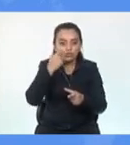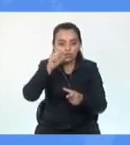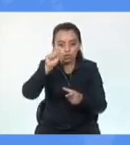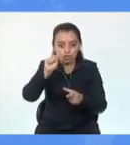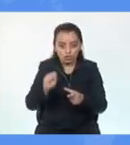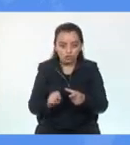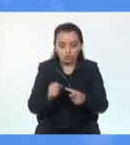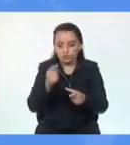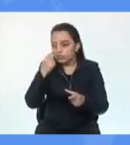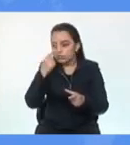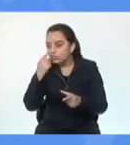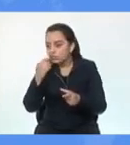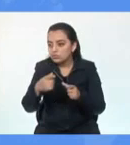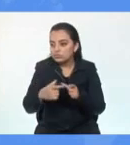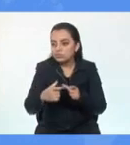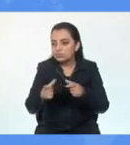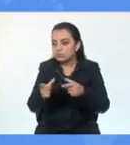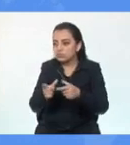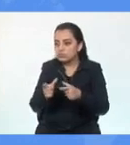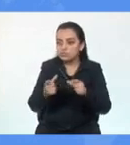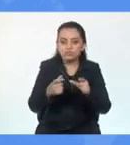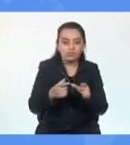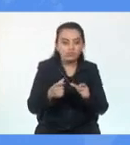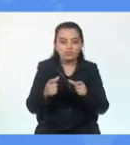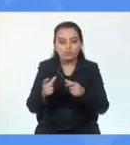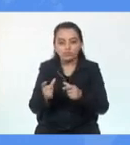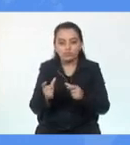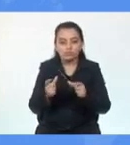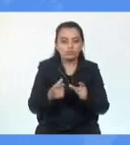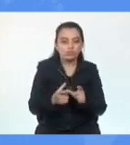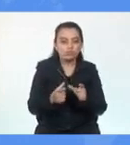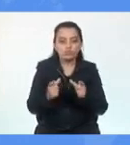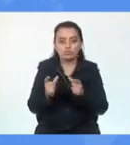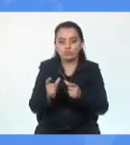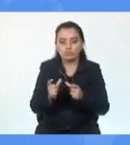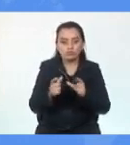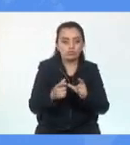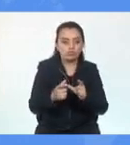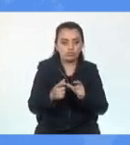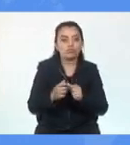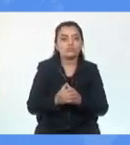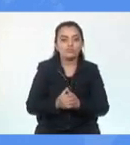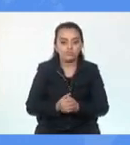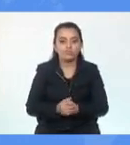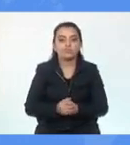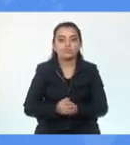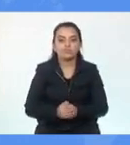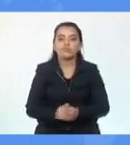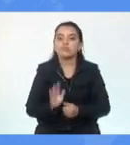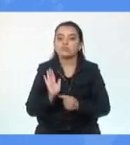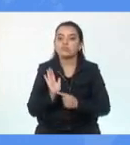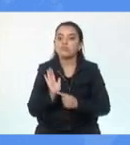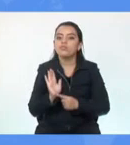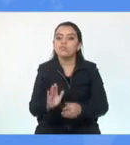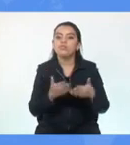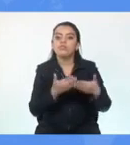que sigue siendo empleado en la actualidad. Presenta distintas divisiones para mostrar el rumbo del viento.